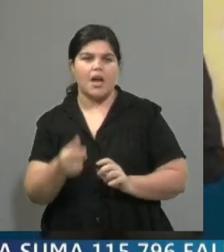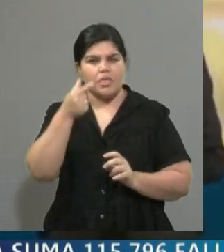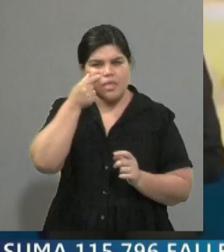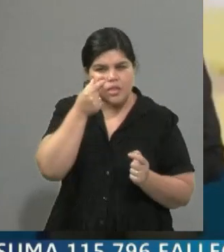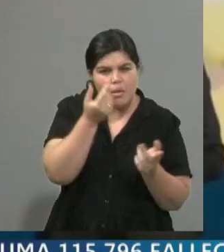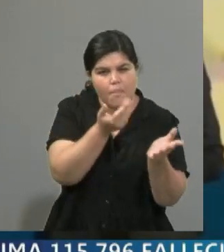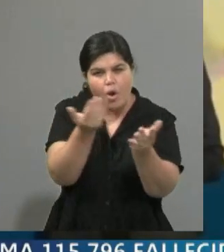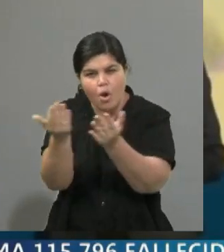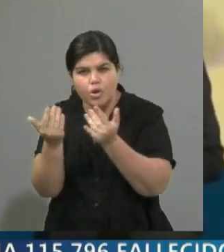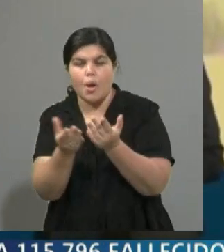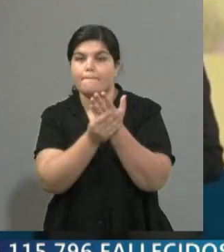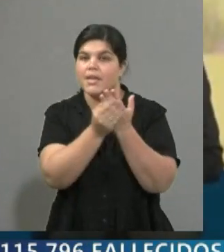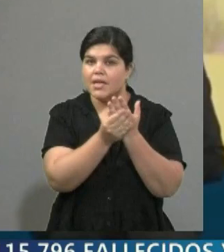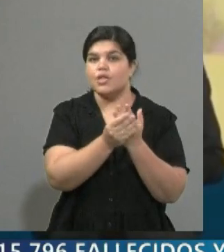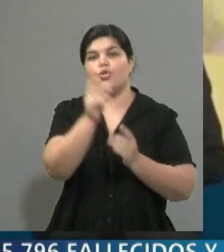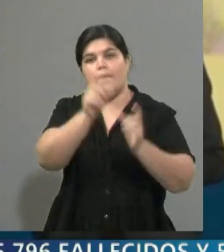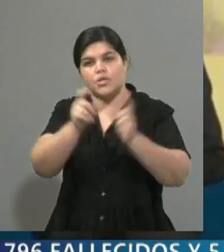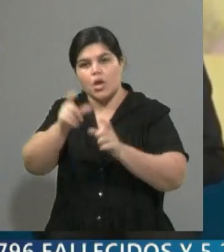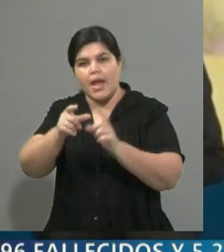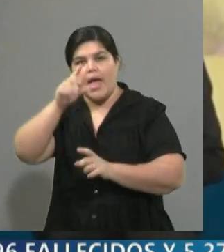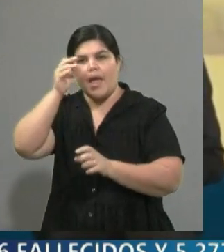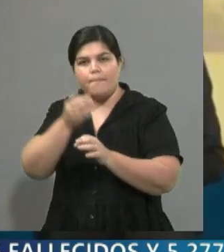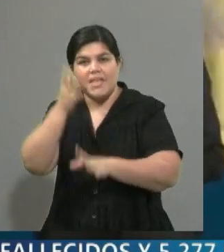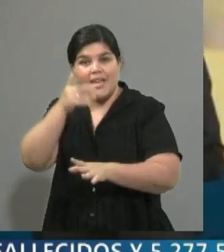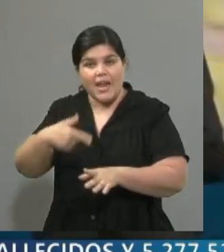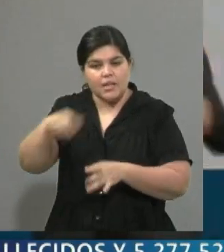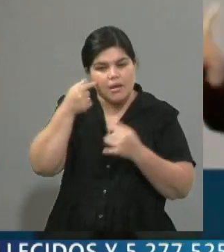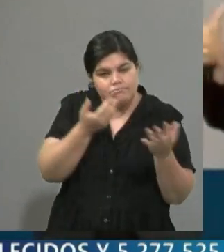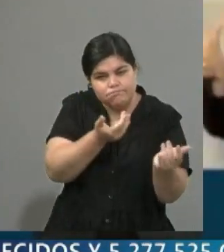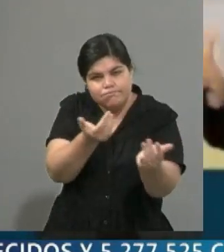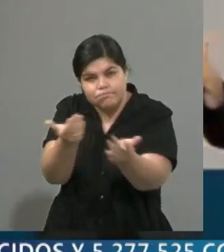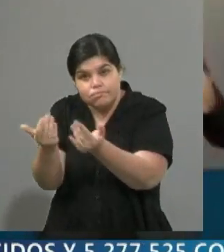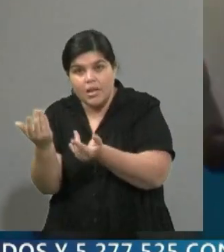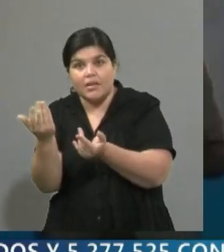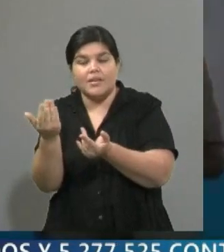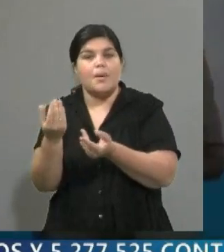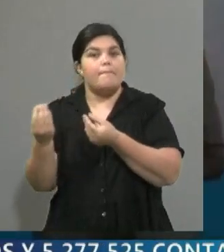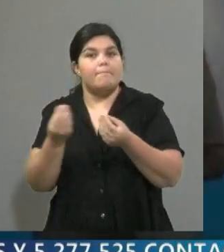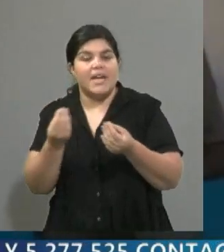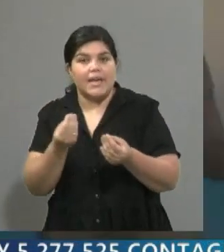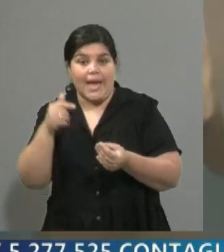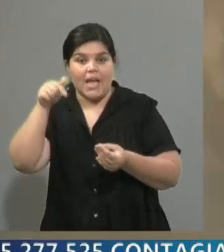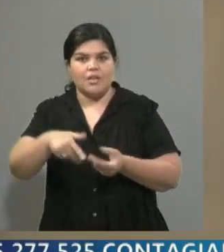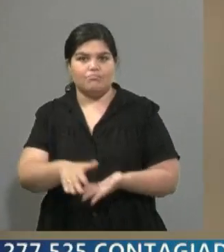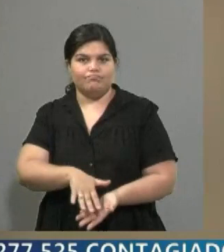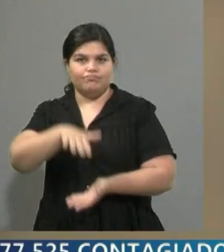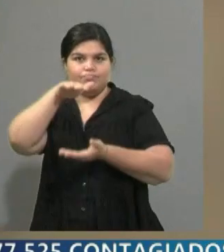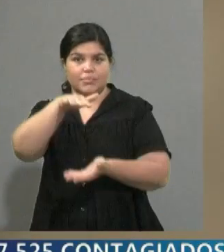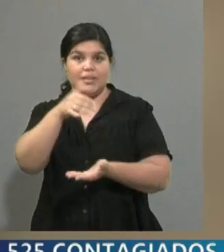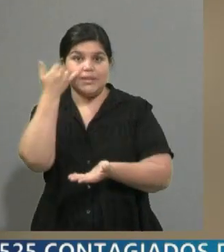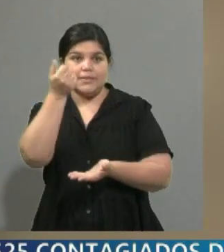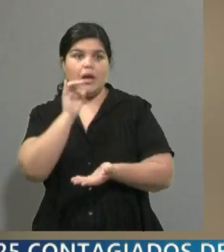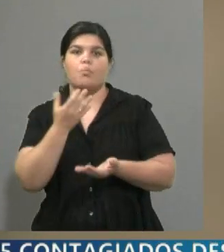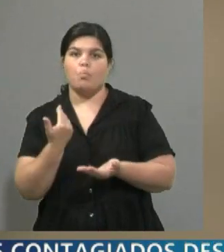diferentes ministros, de especialistas y demás, pero sí sirven como un antecedente para realizar una denuncia formal. Lo que ha hecho